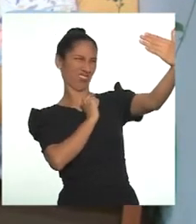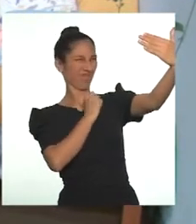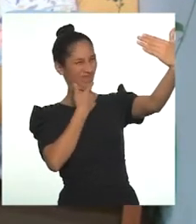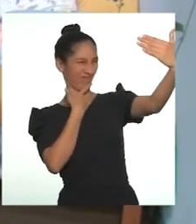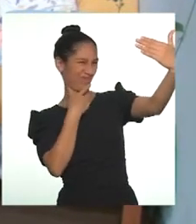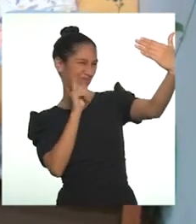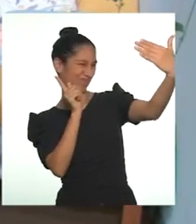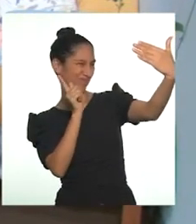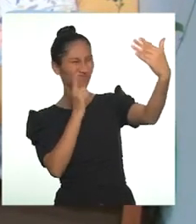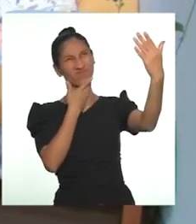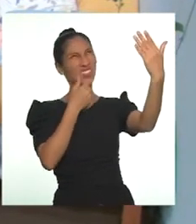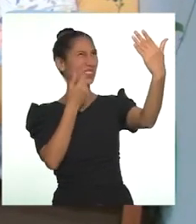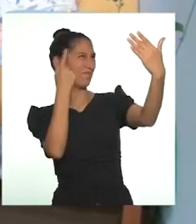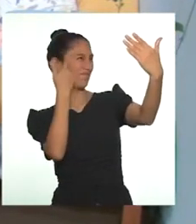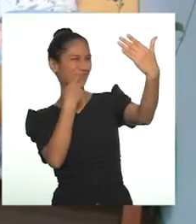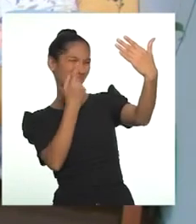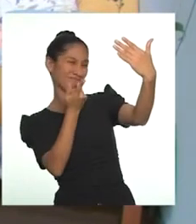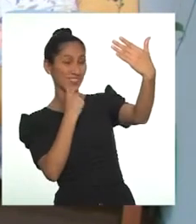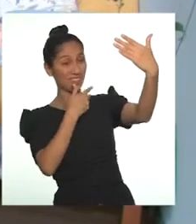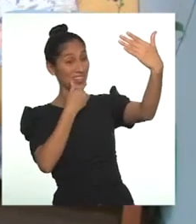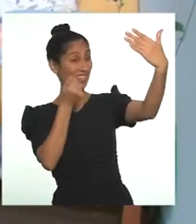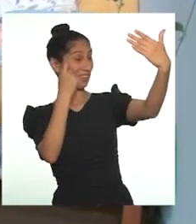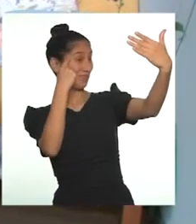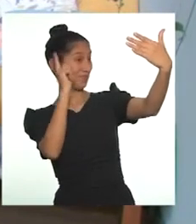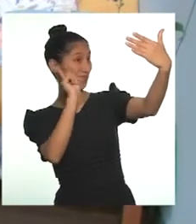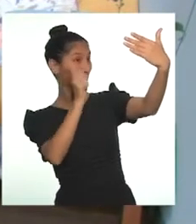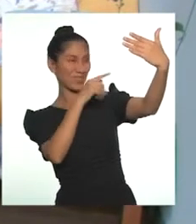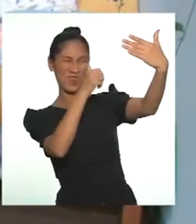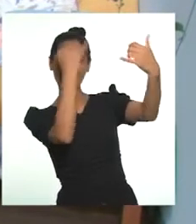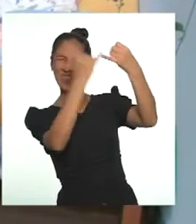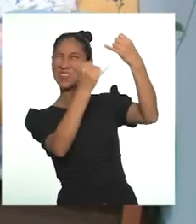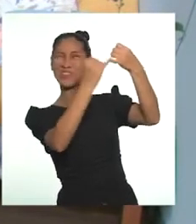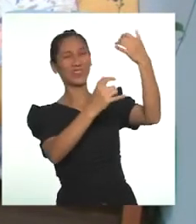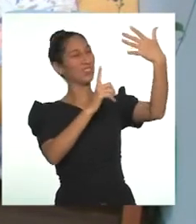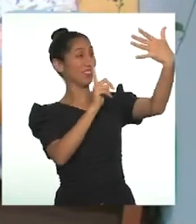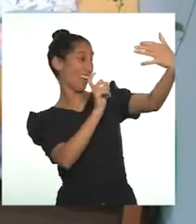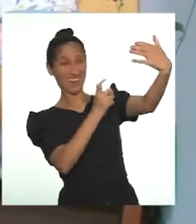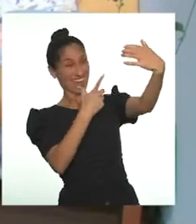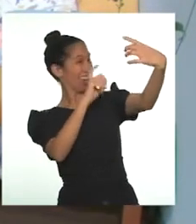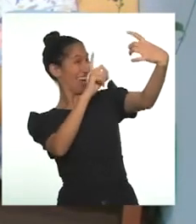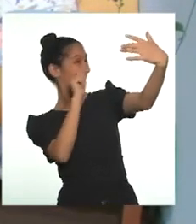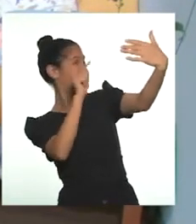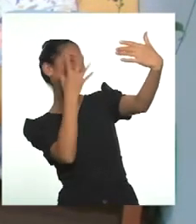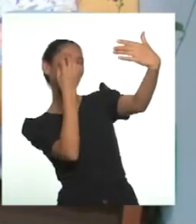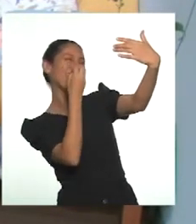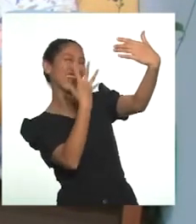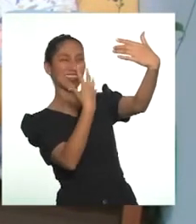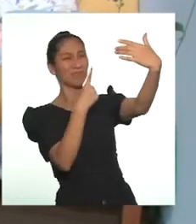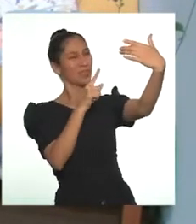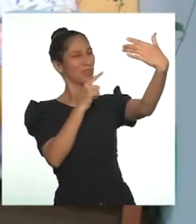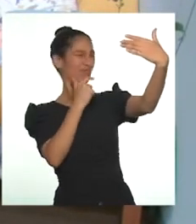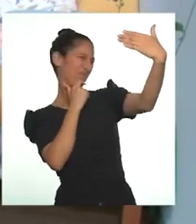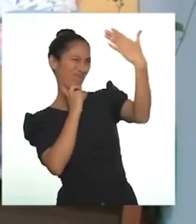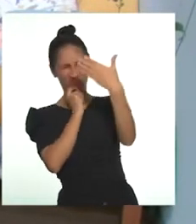muy informal, qué van a decir, a ver, un último intento, ay este está lindo, pero